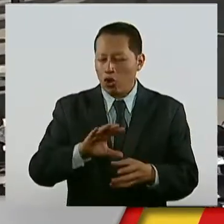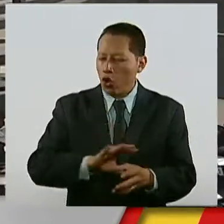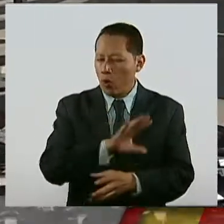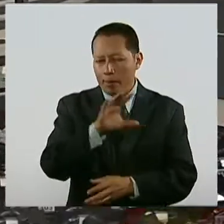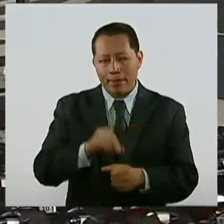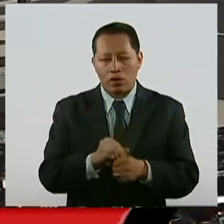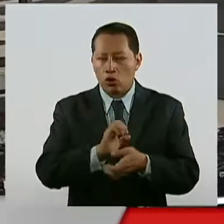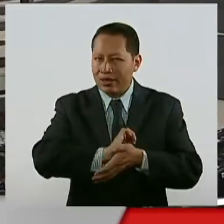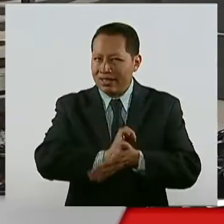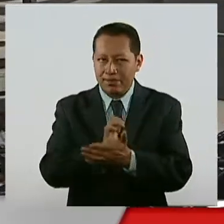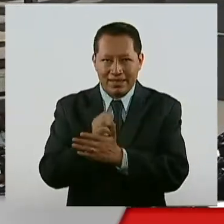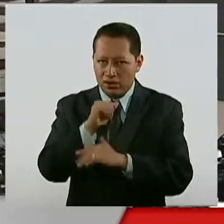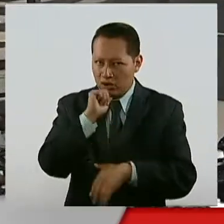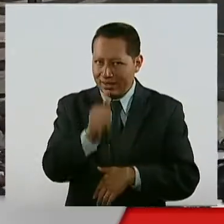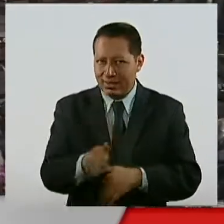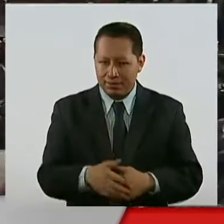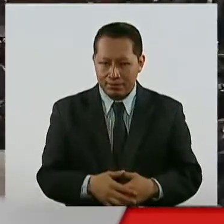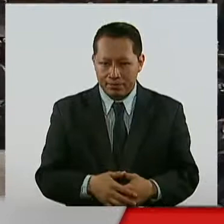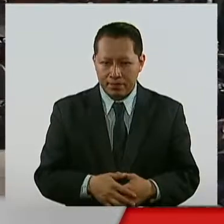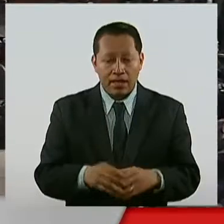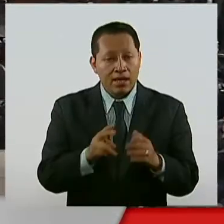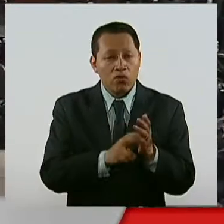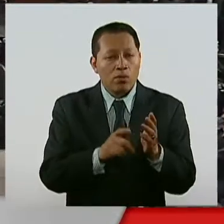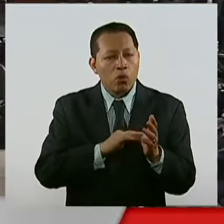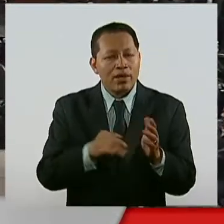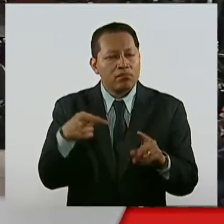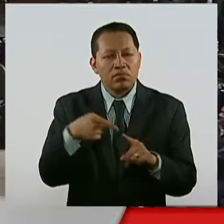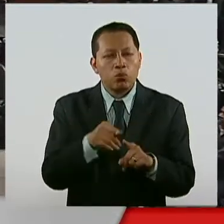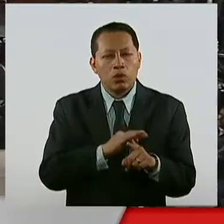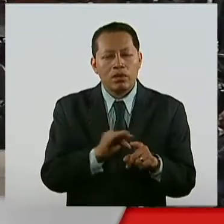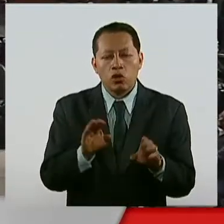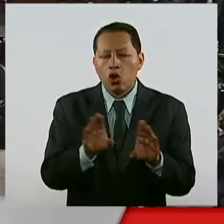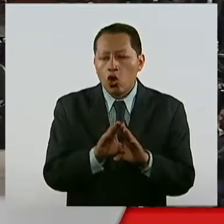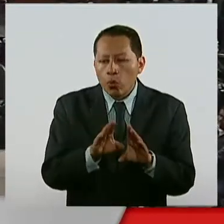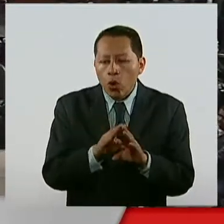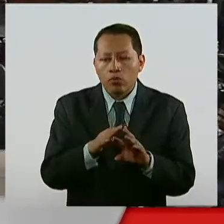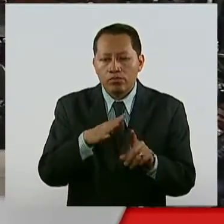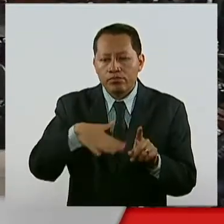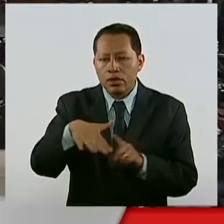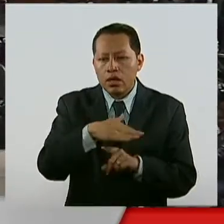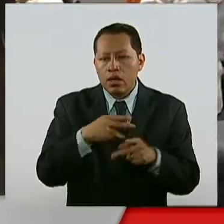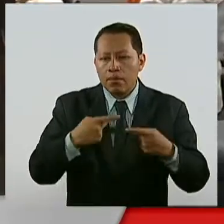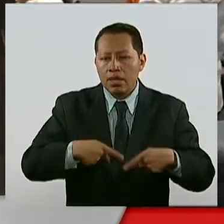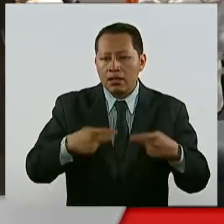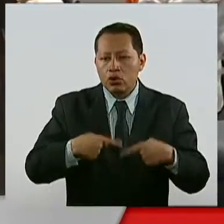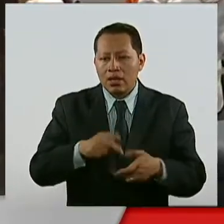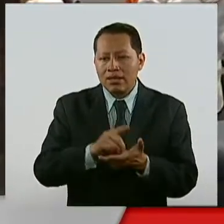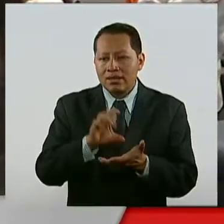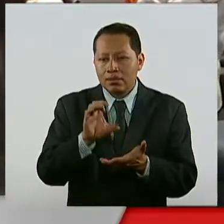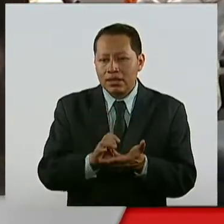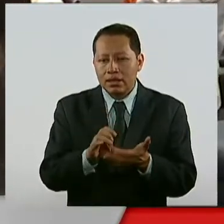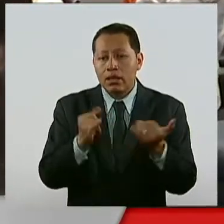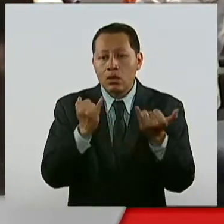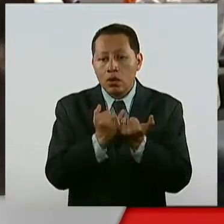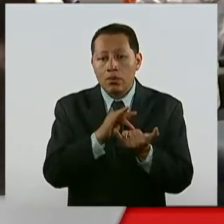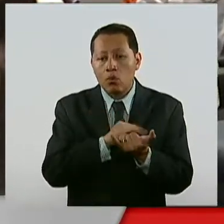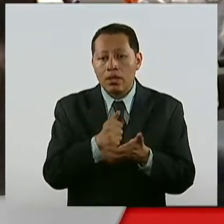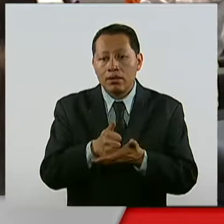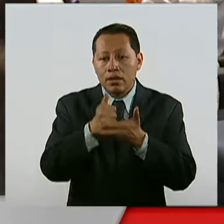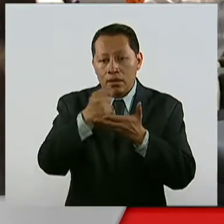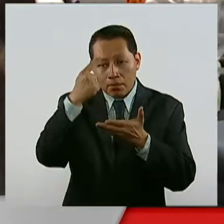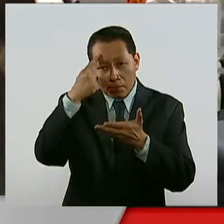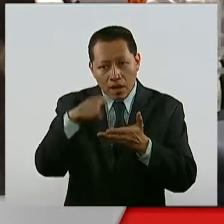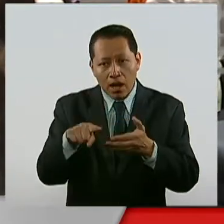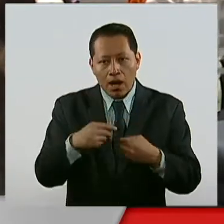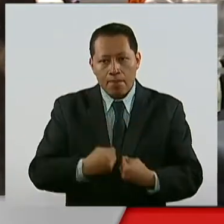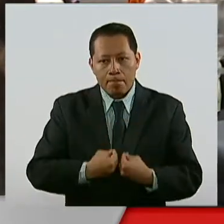discriminación. Esta reforma busca sensibilizar sobre las circunstancias de las personas con discapacidad y así contribuir al mejoramiento